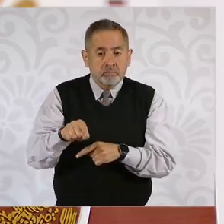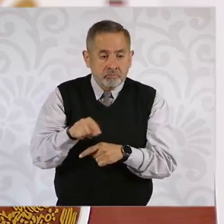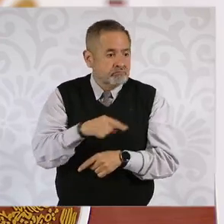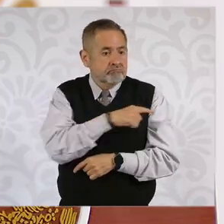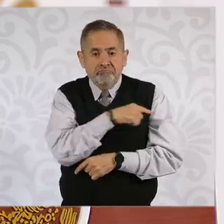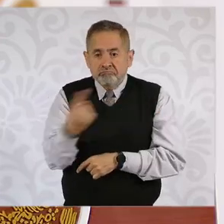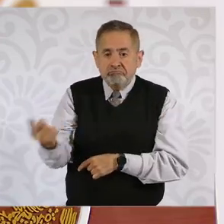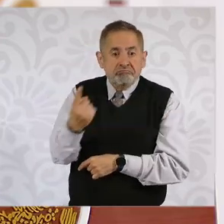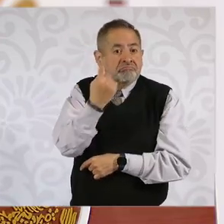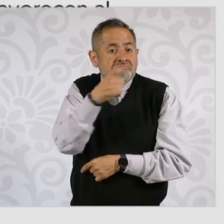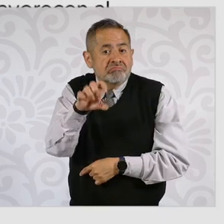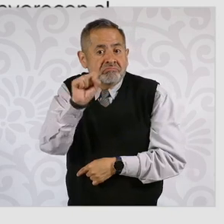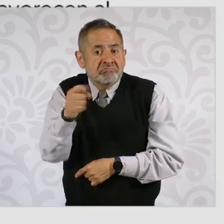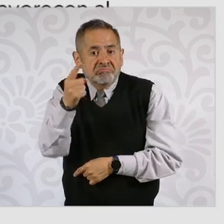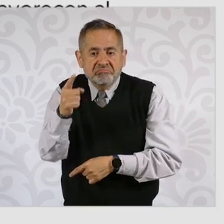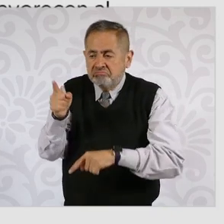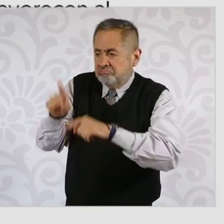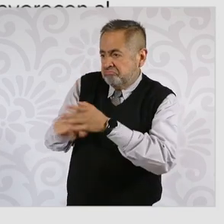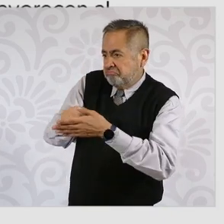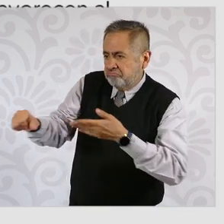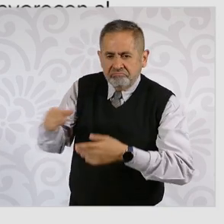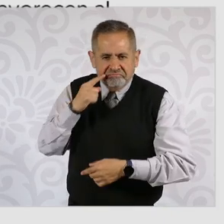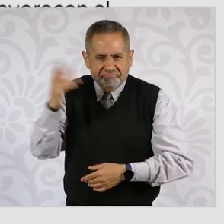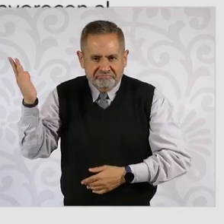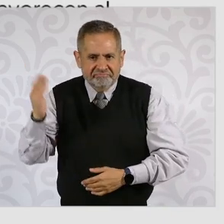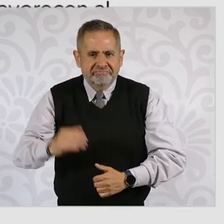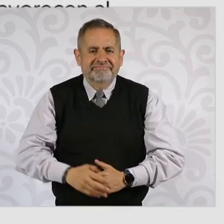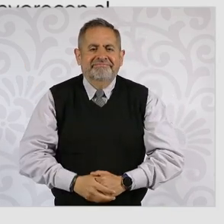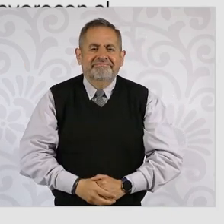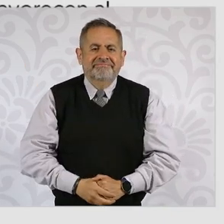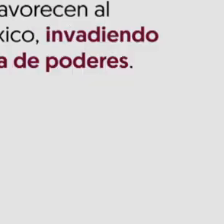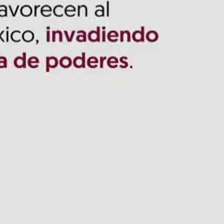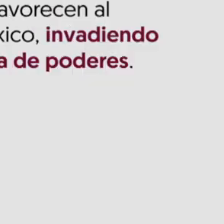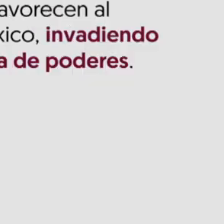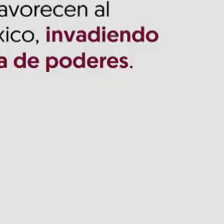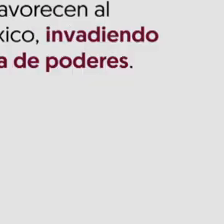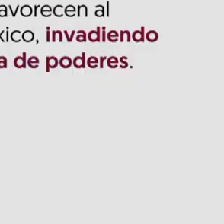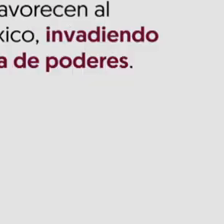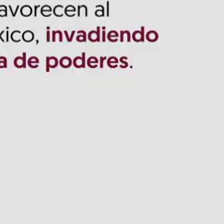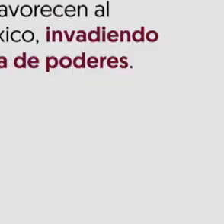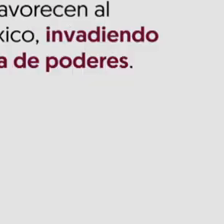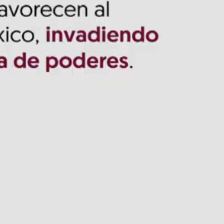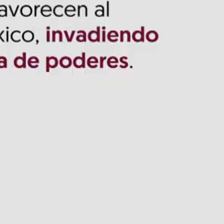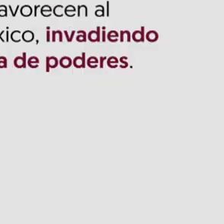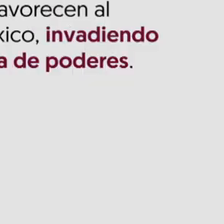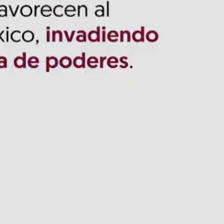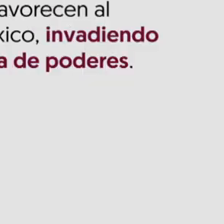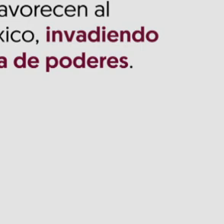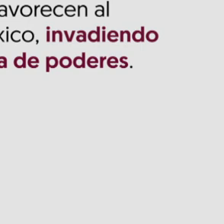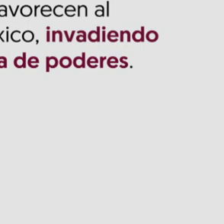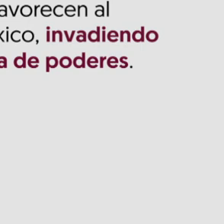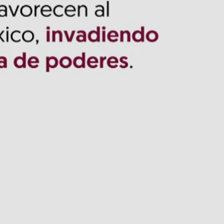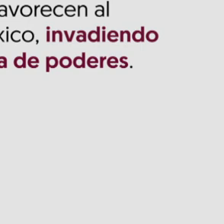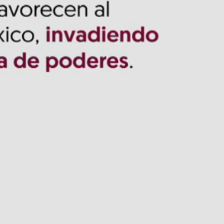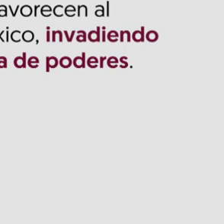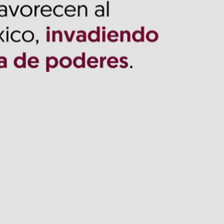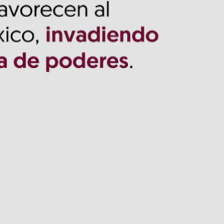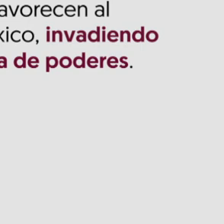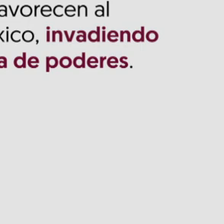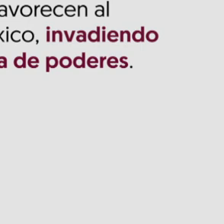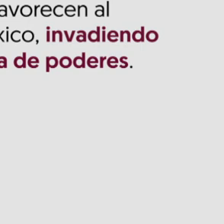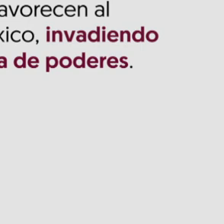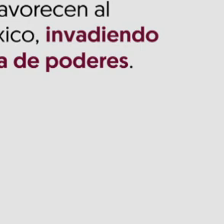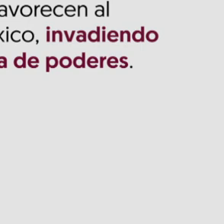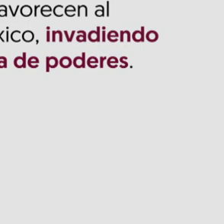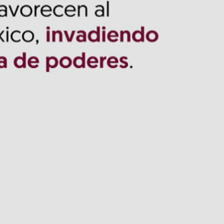suspensiones de amparo. La ley de la Guardia Nacional, la Guardia Nacional que tanto bien hace a los mexicanos